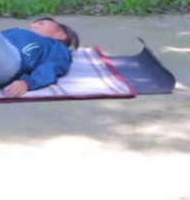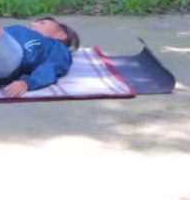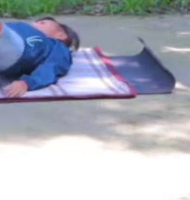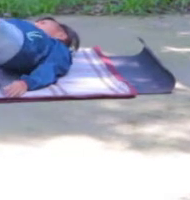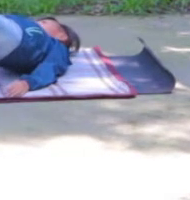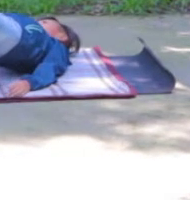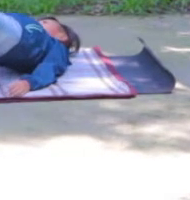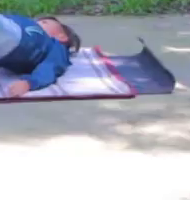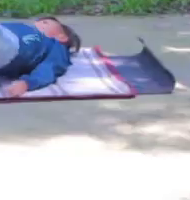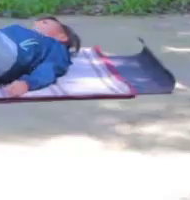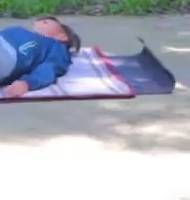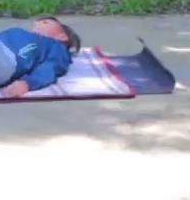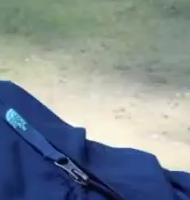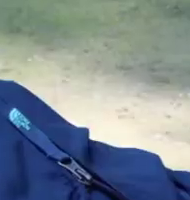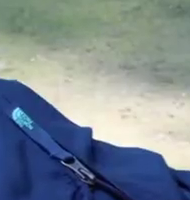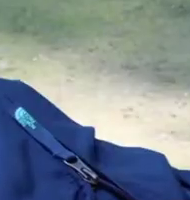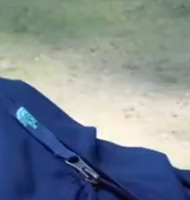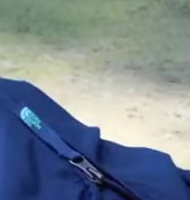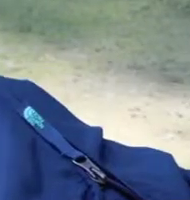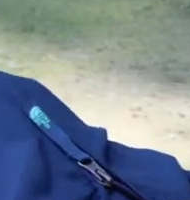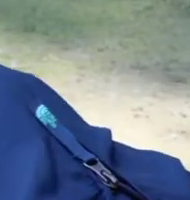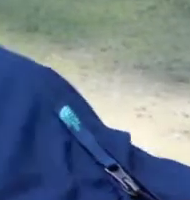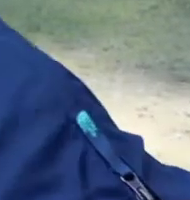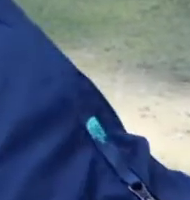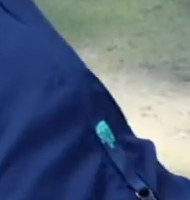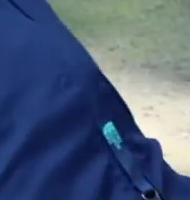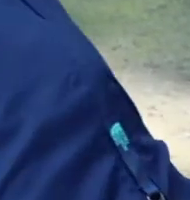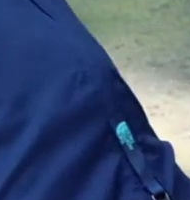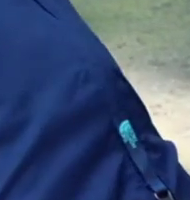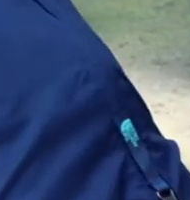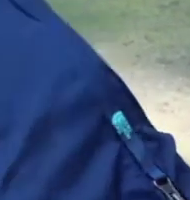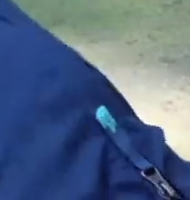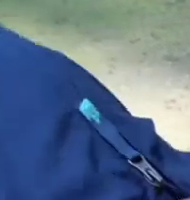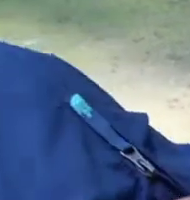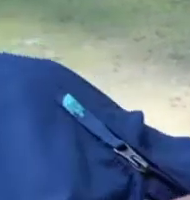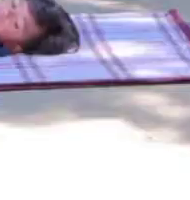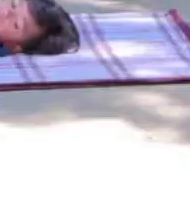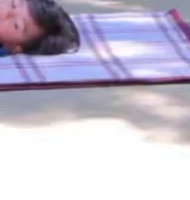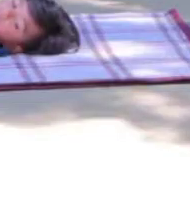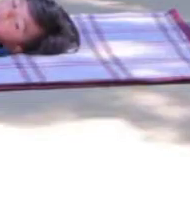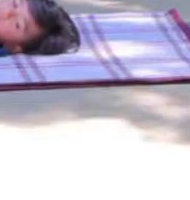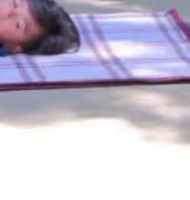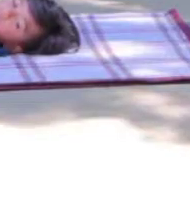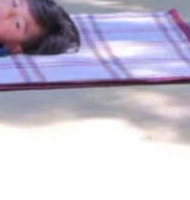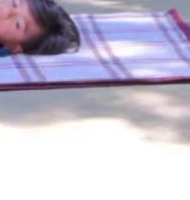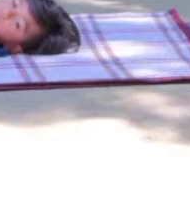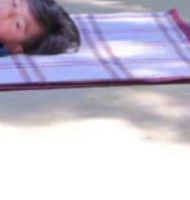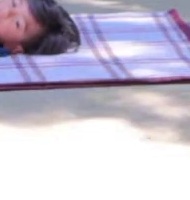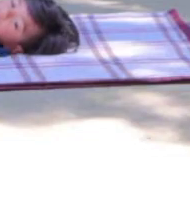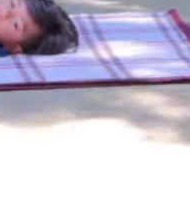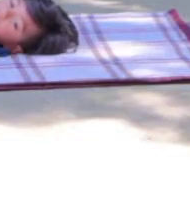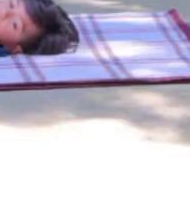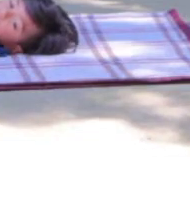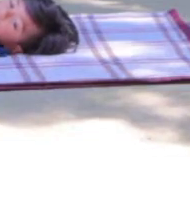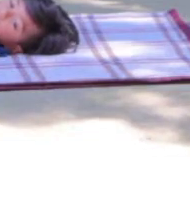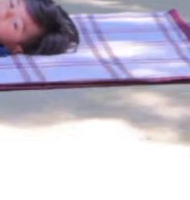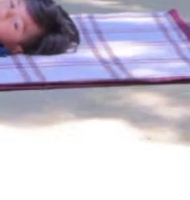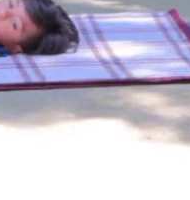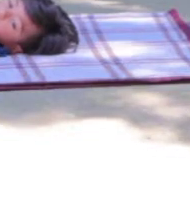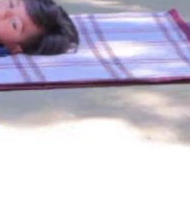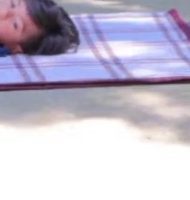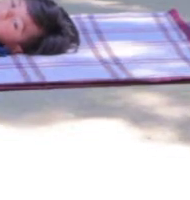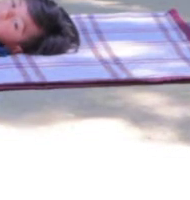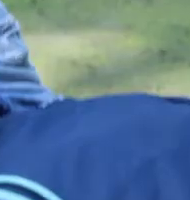Elevando la cadera. Elevamos cadera. Y bajamos. Respiramos. Y